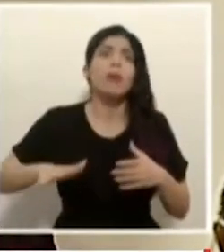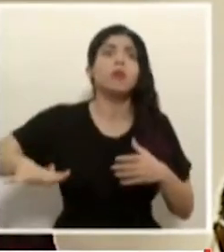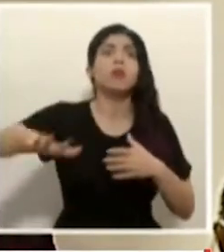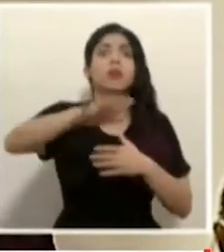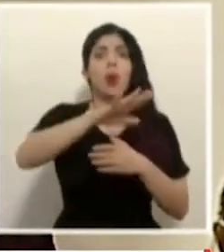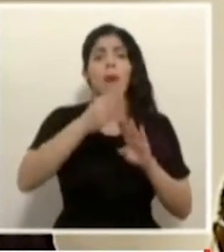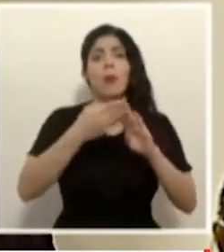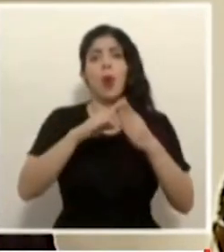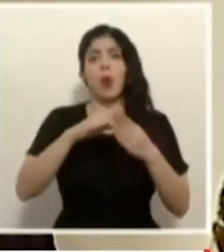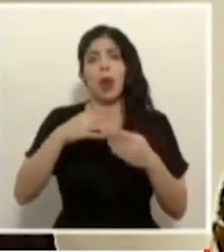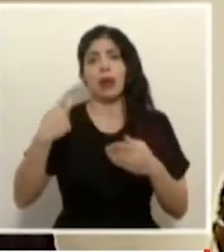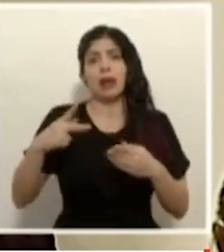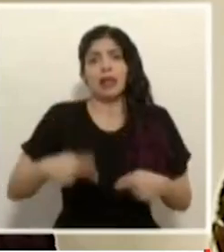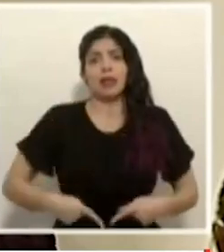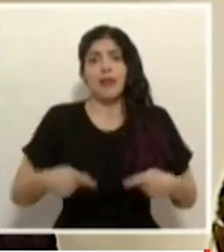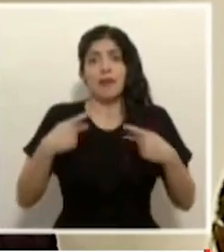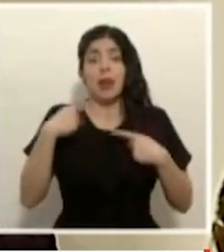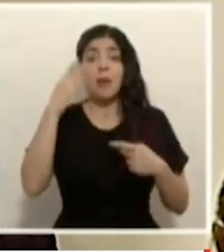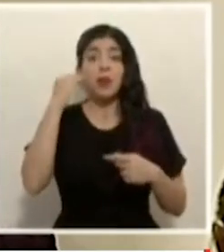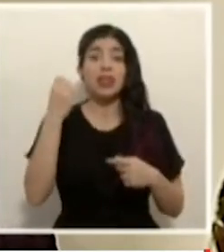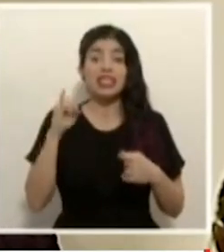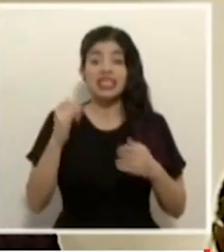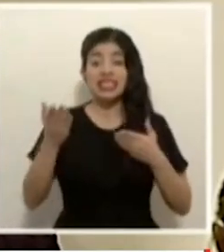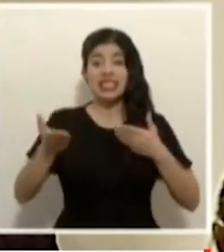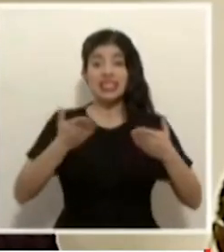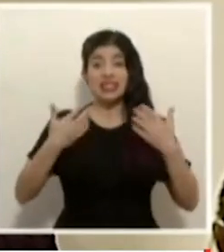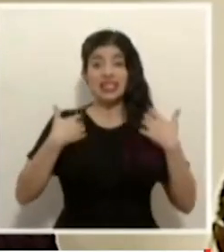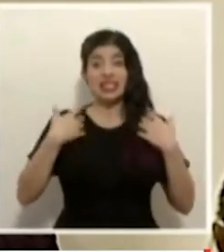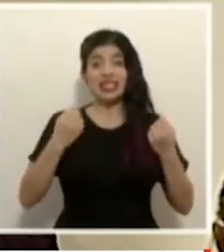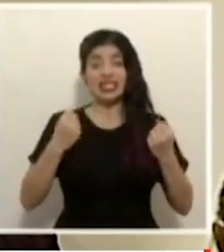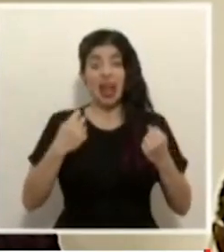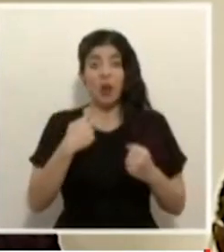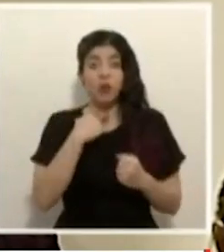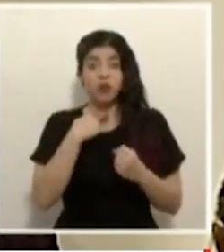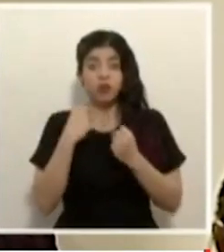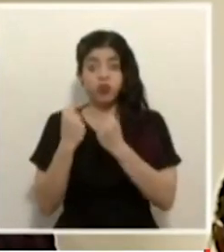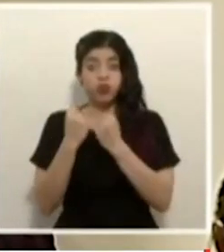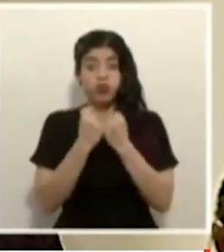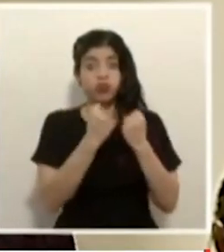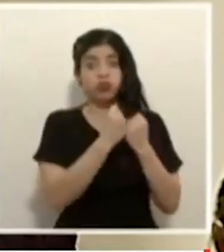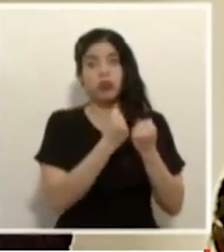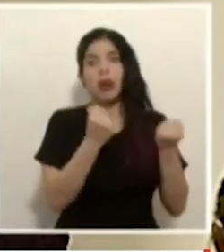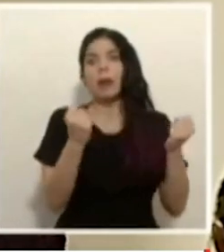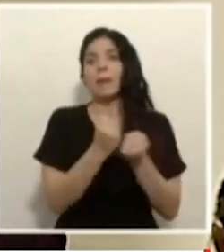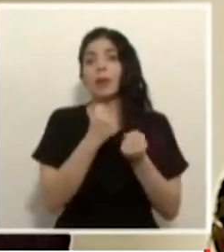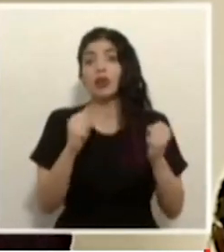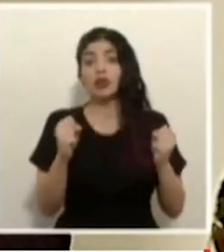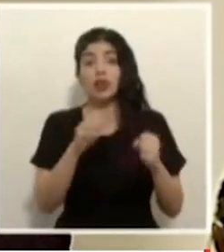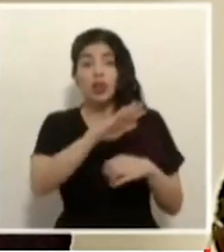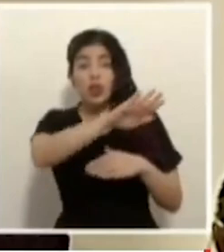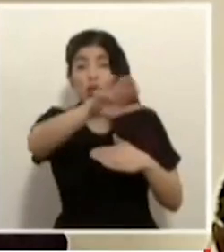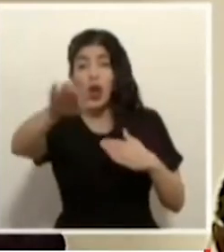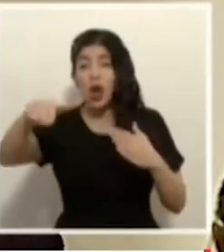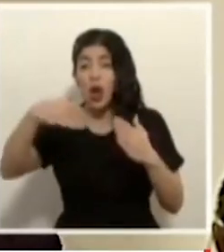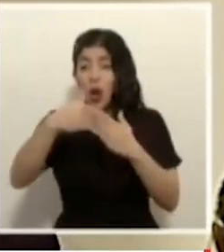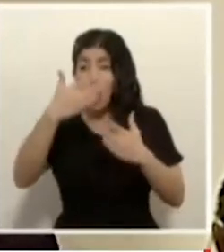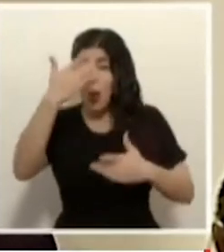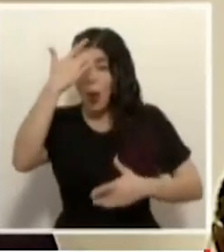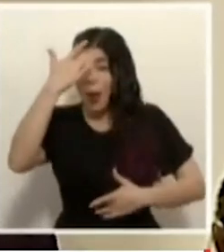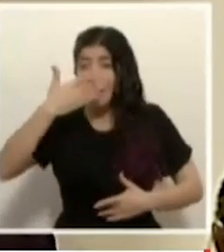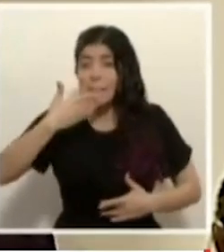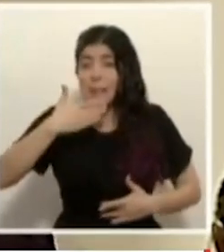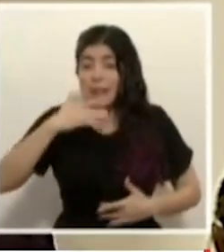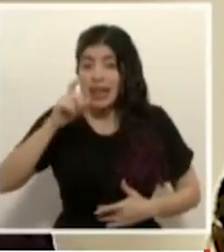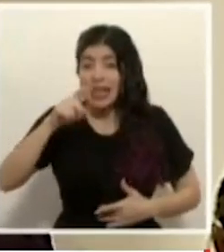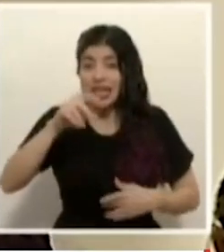porque hemos dicho si hay colapso de los servicios no va haber posibilidad de que todas las personas que se enferman gravemente y que ocupan